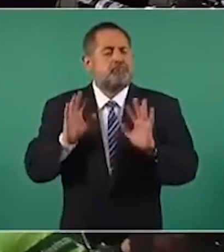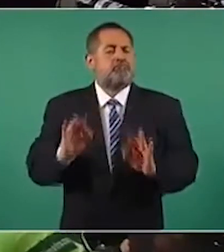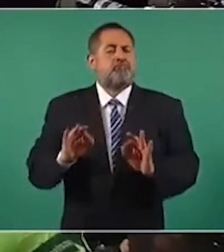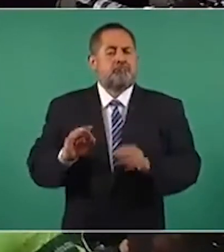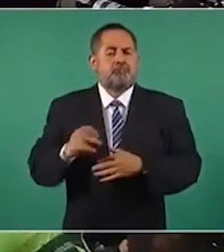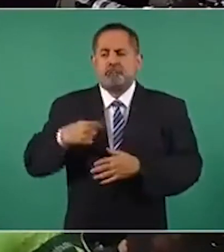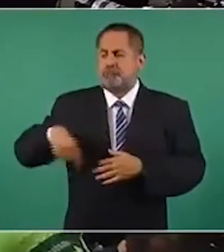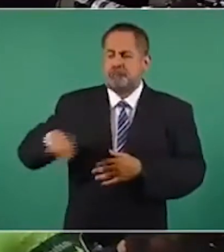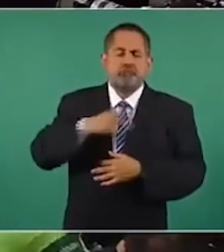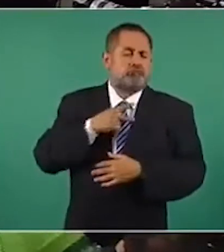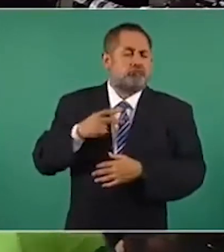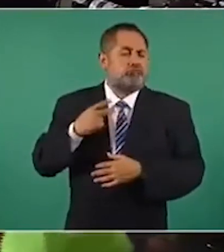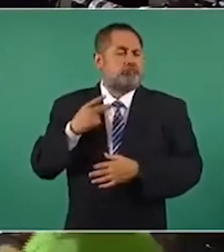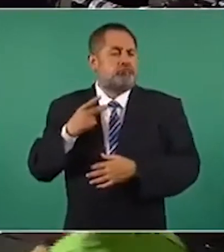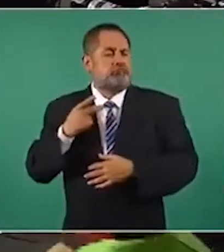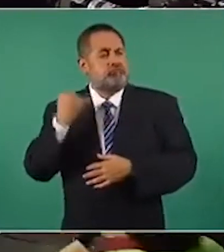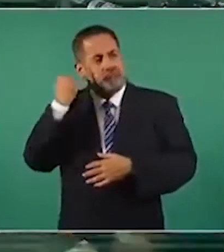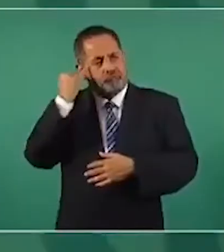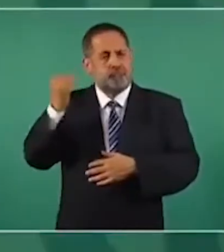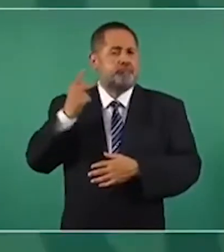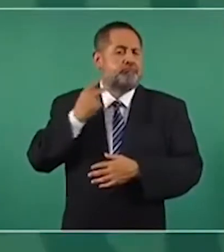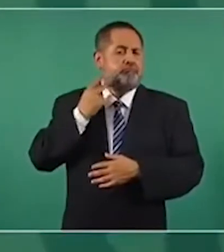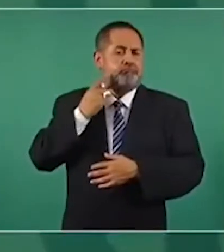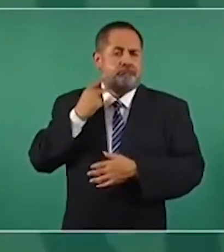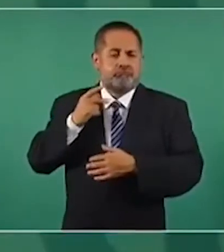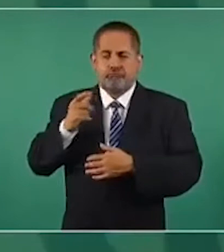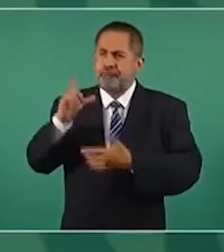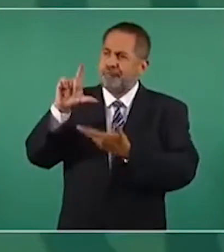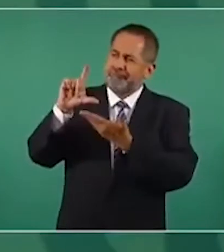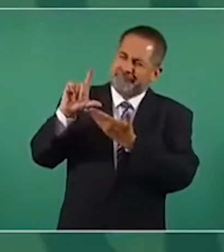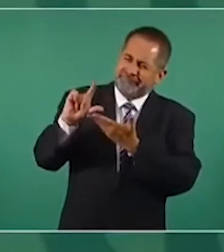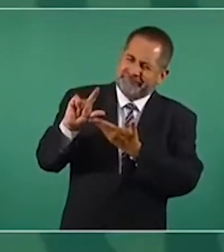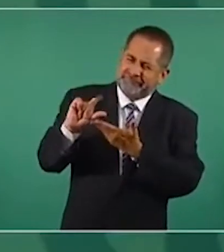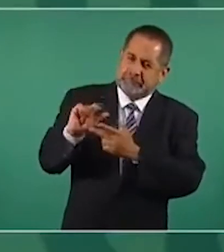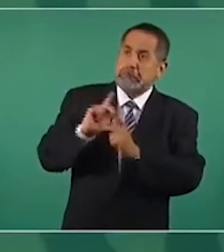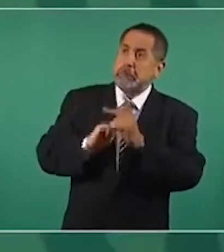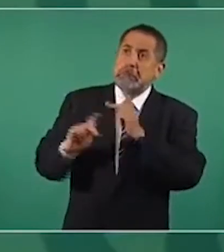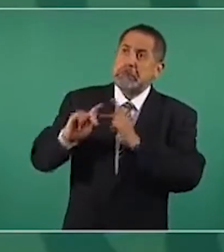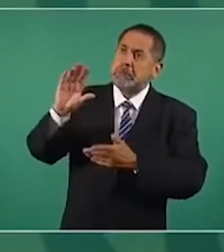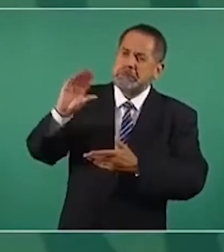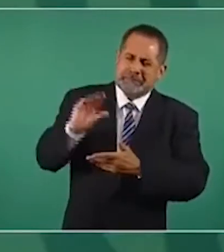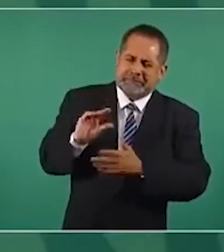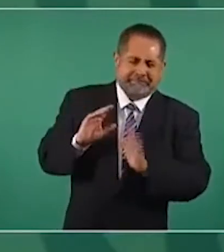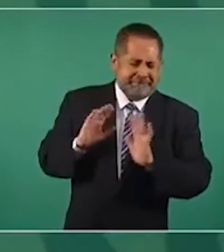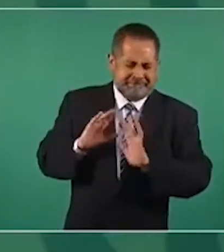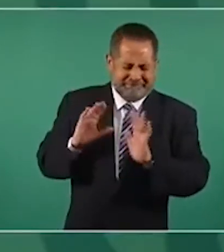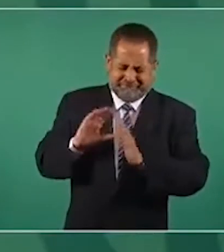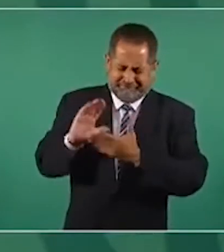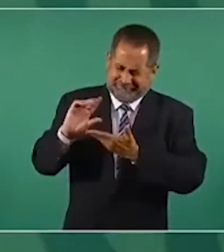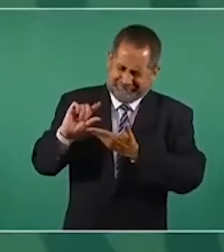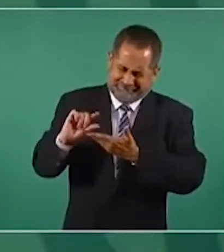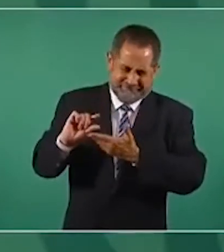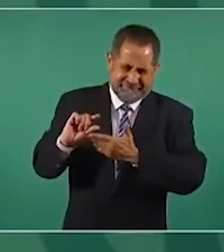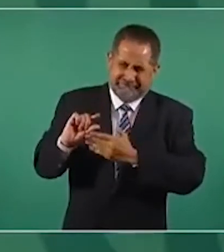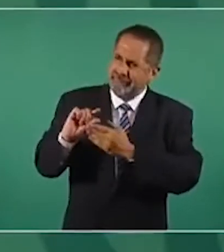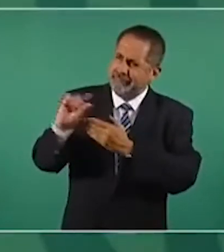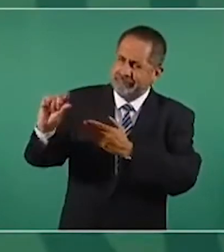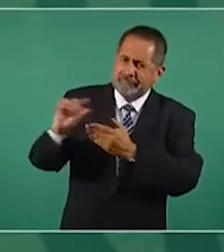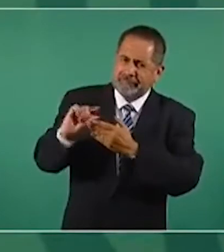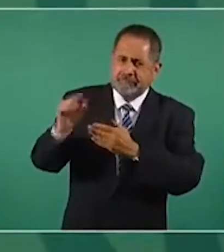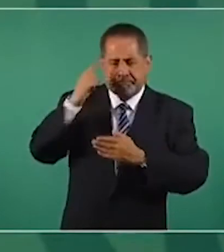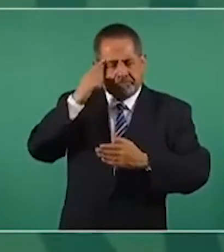de deuda baja con el propósito